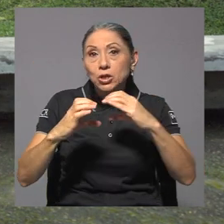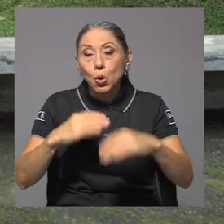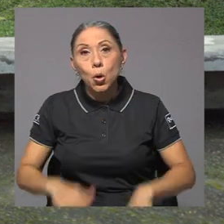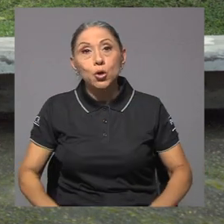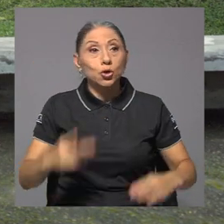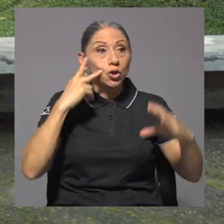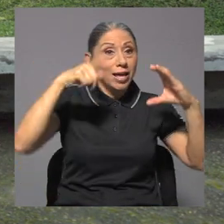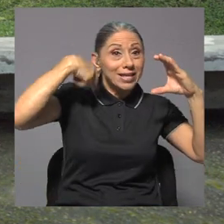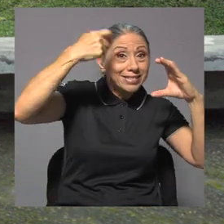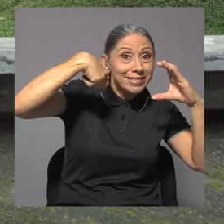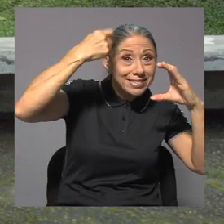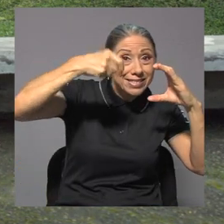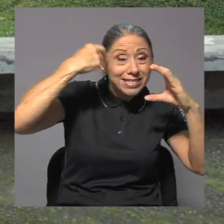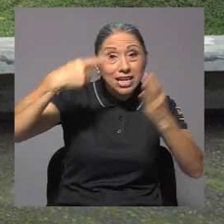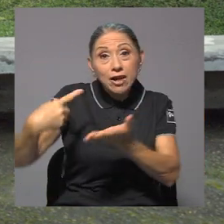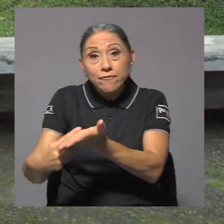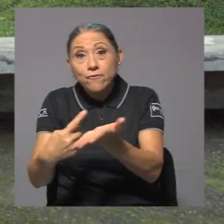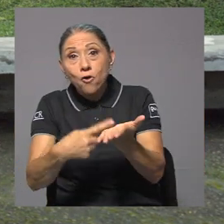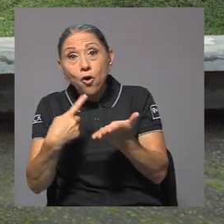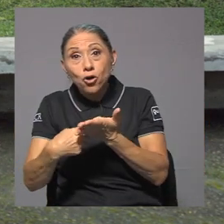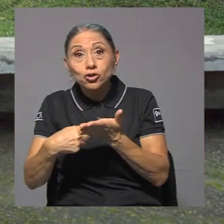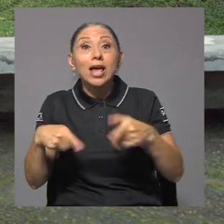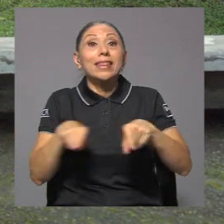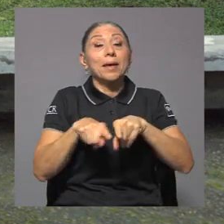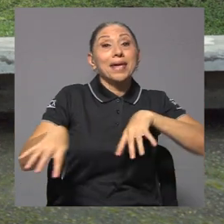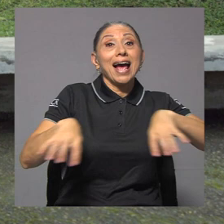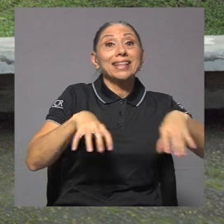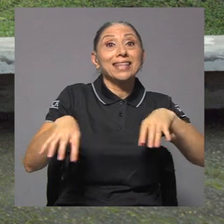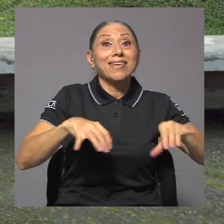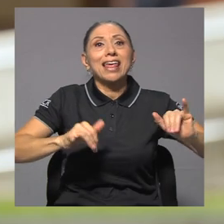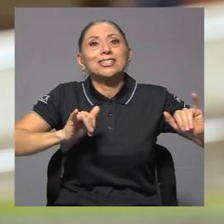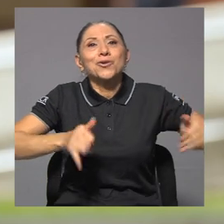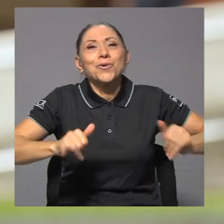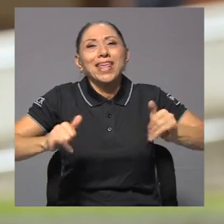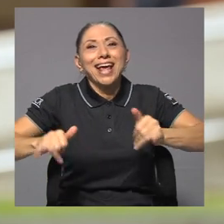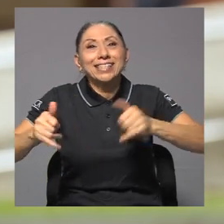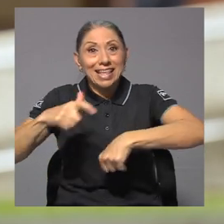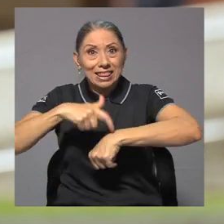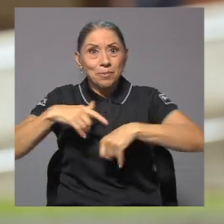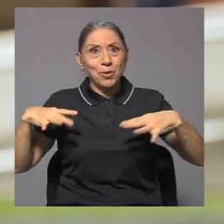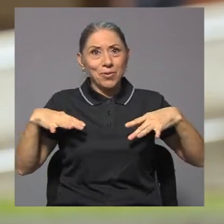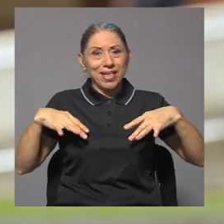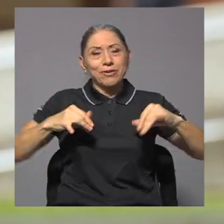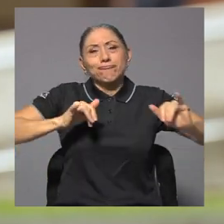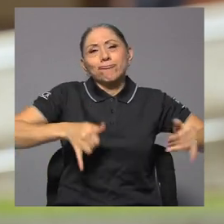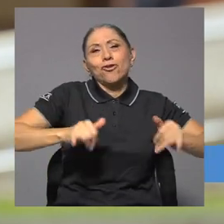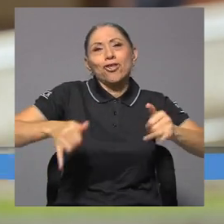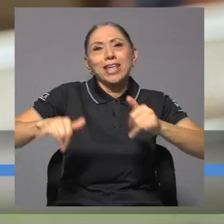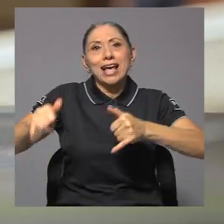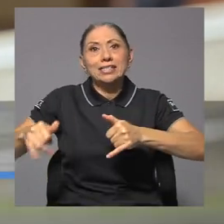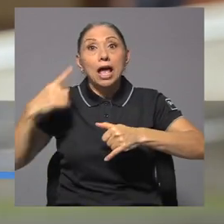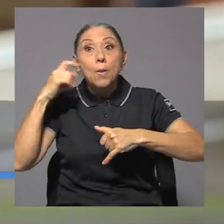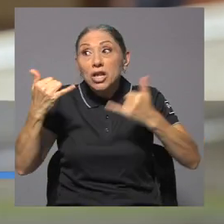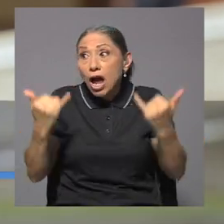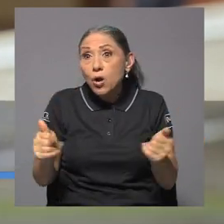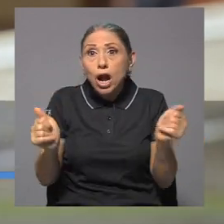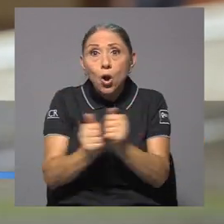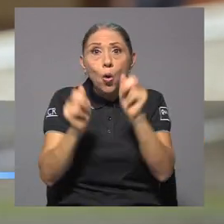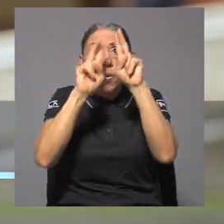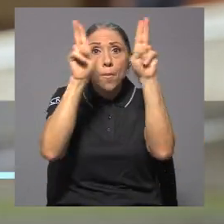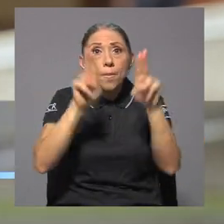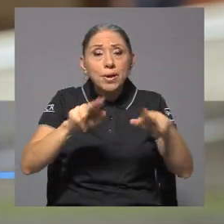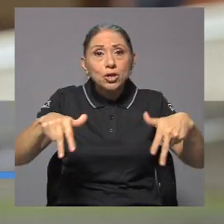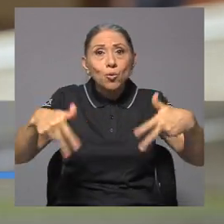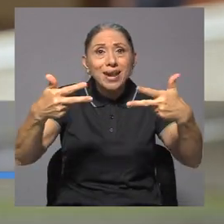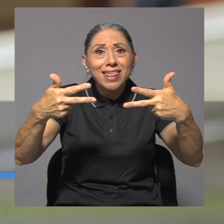actividades inclusive lúdicas. En periodo de vacaciones les dábamos actividades lúdicas porque también la virtualidad a los